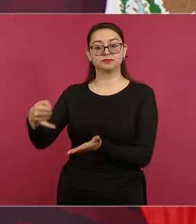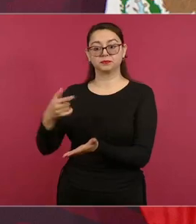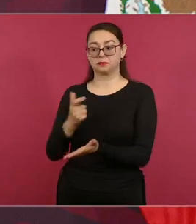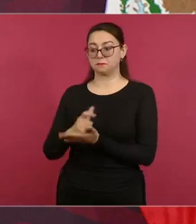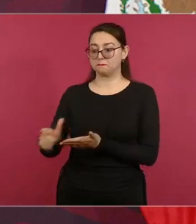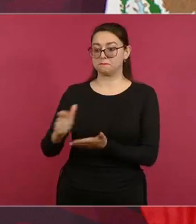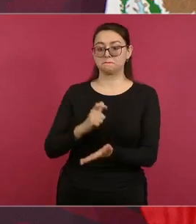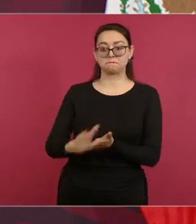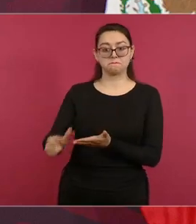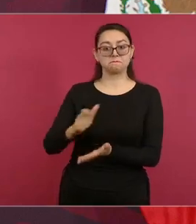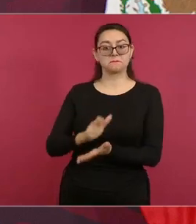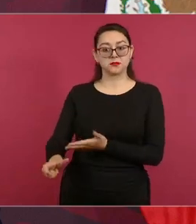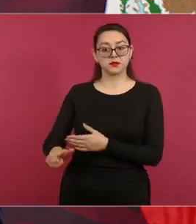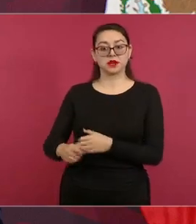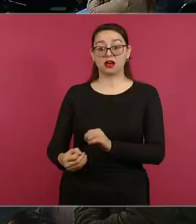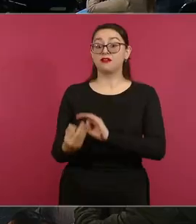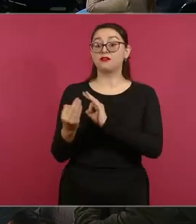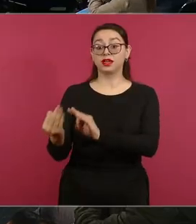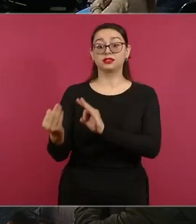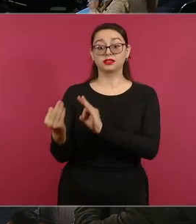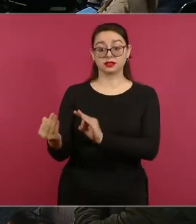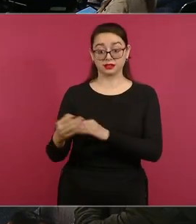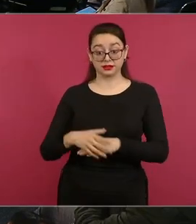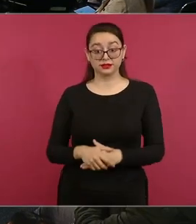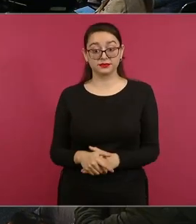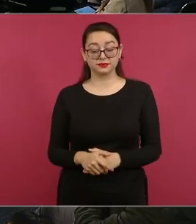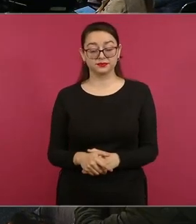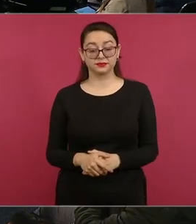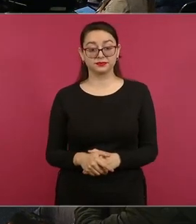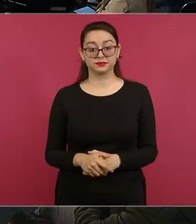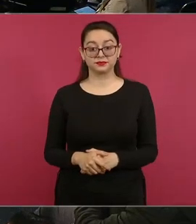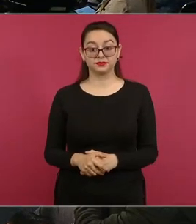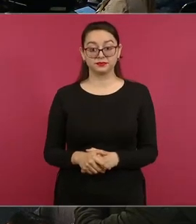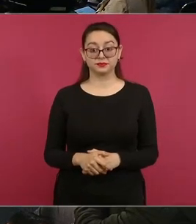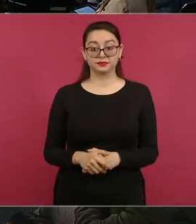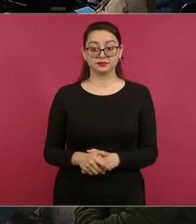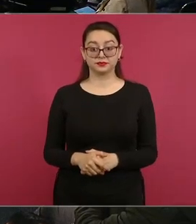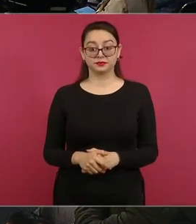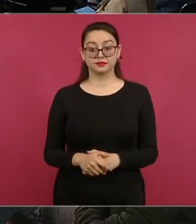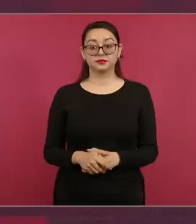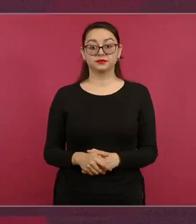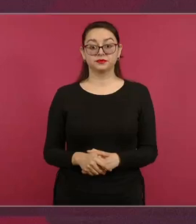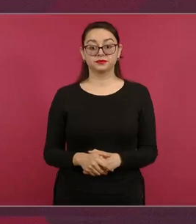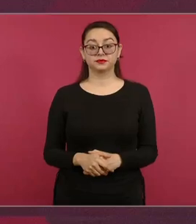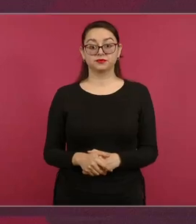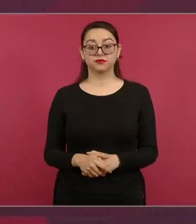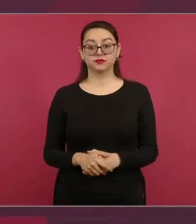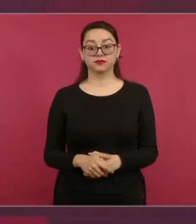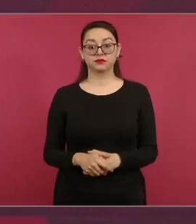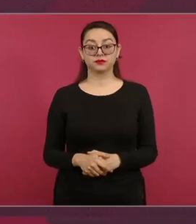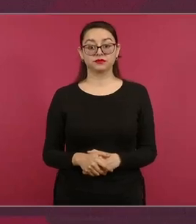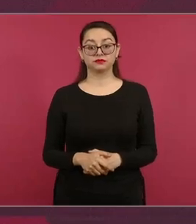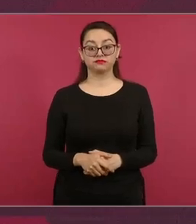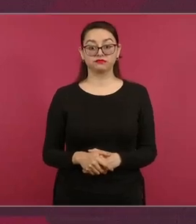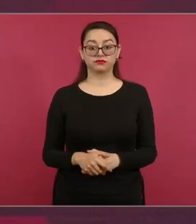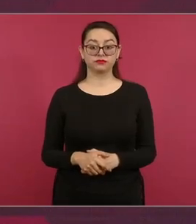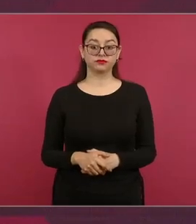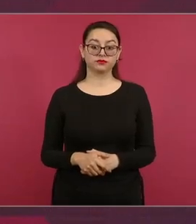reciben apoyo de manera directa. Estamos por terminar el día 16